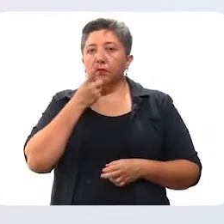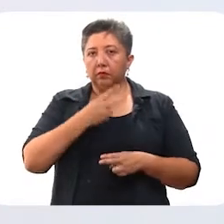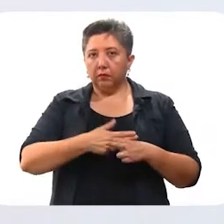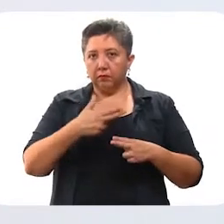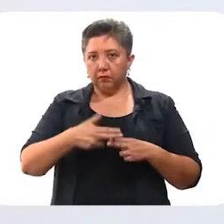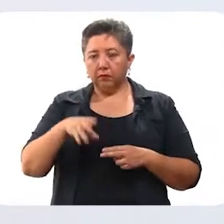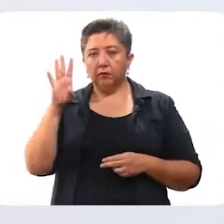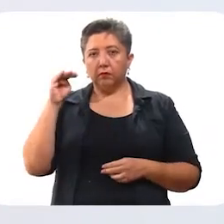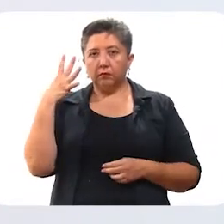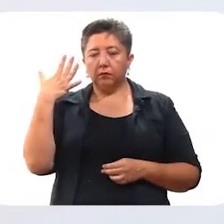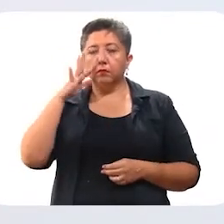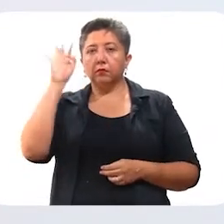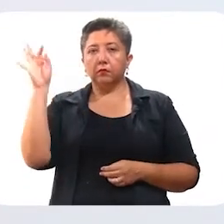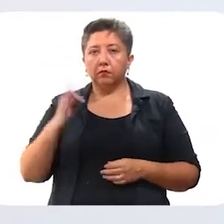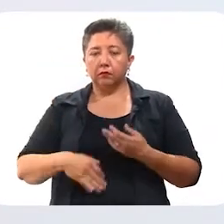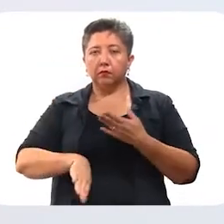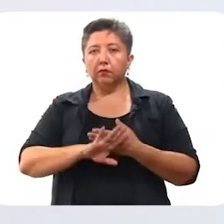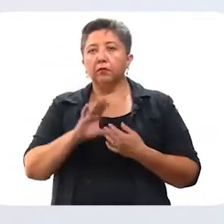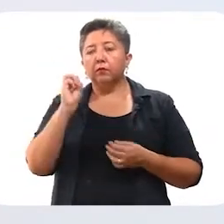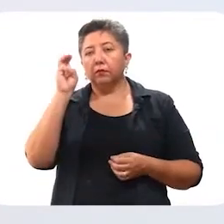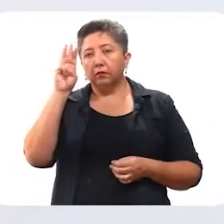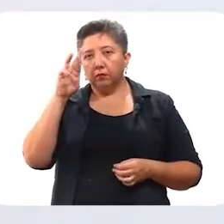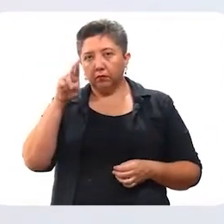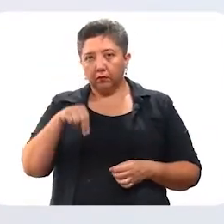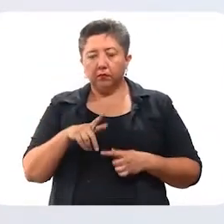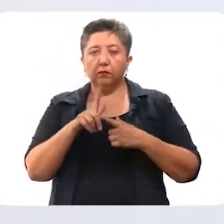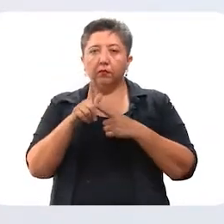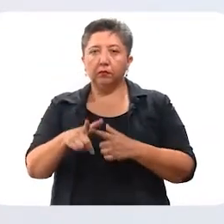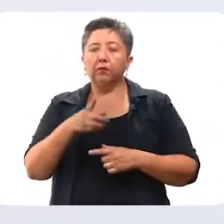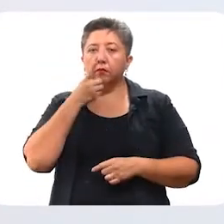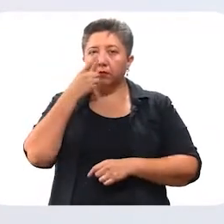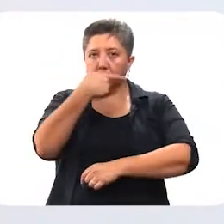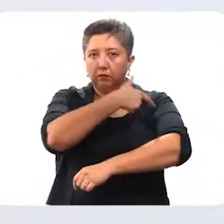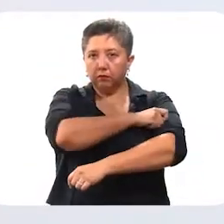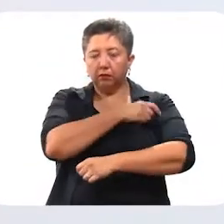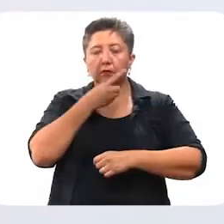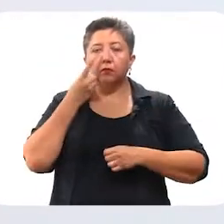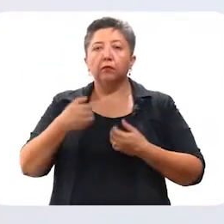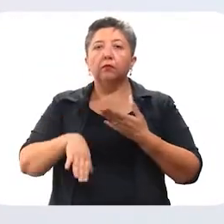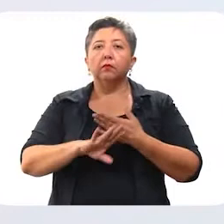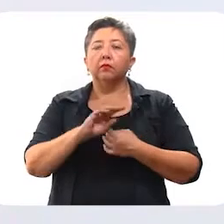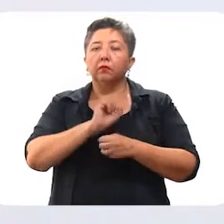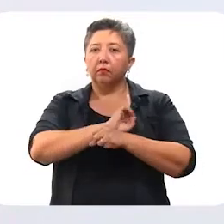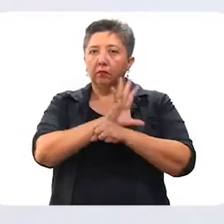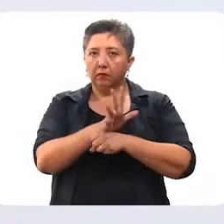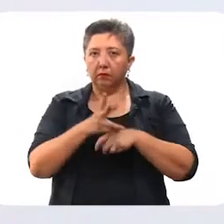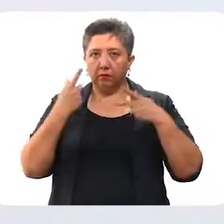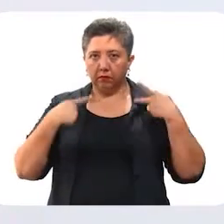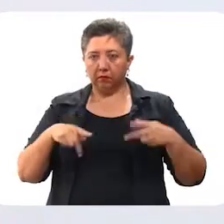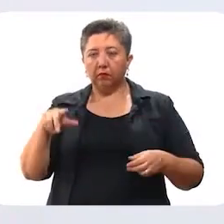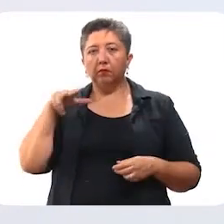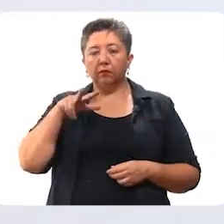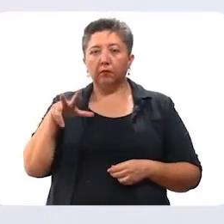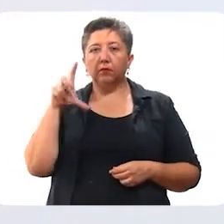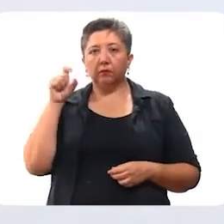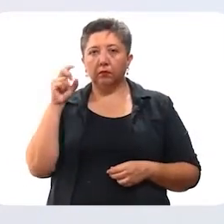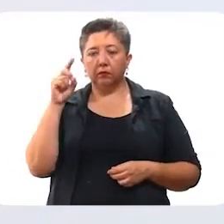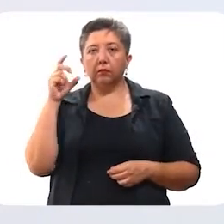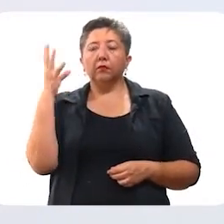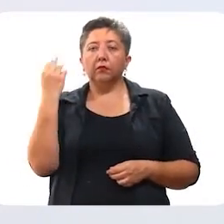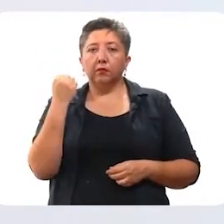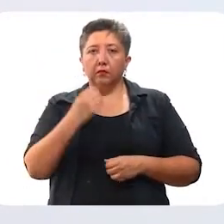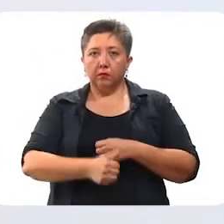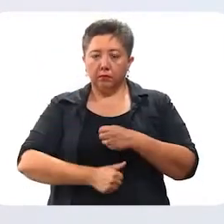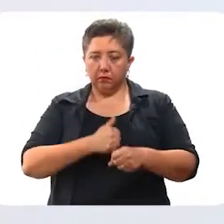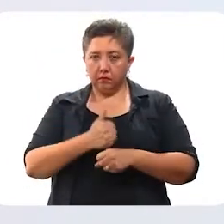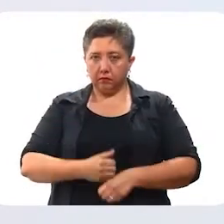kalantik Takmuk el bakunatele koronavirusti maktile 18 tak 39 habobo. Kajak balo jil 24 mektan kaho vajilobe.